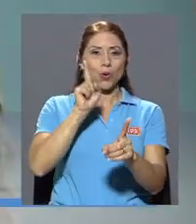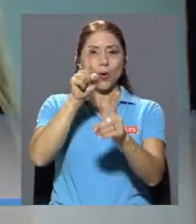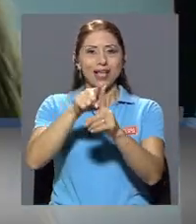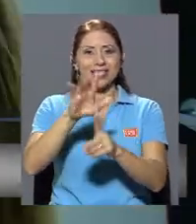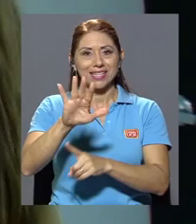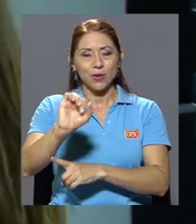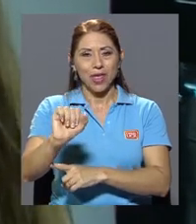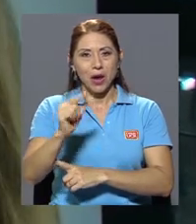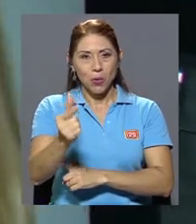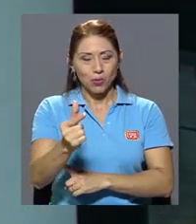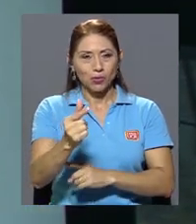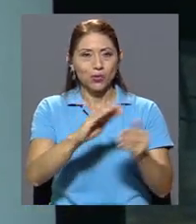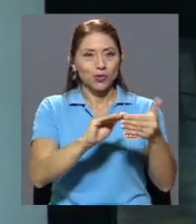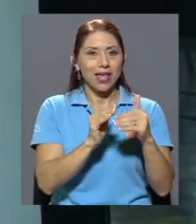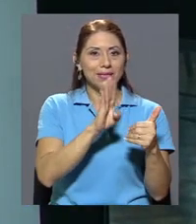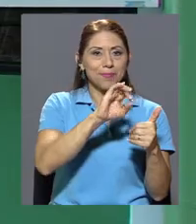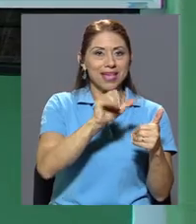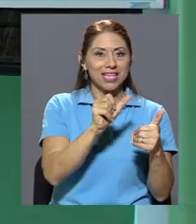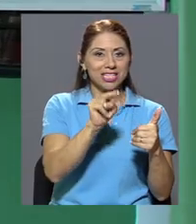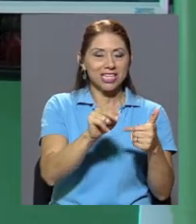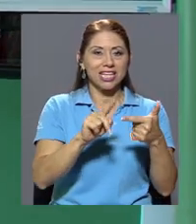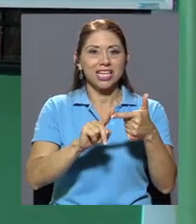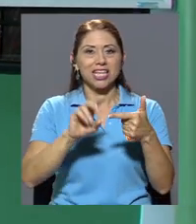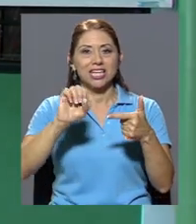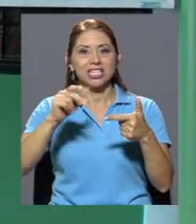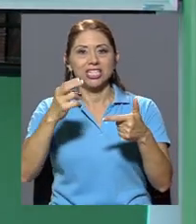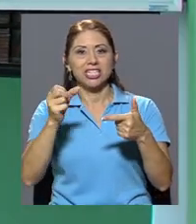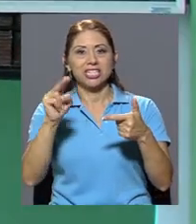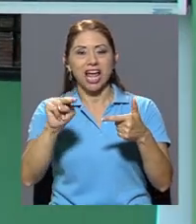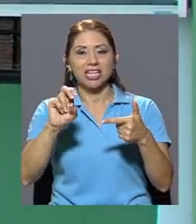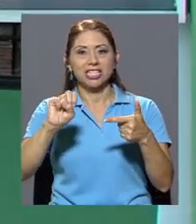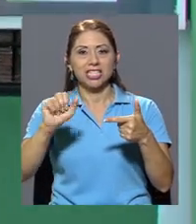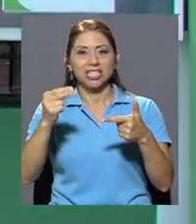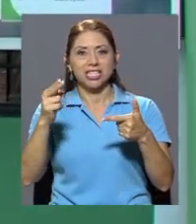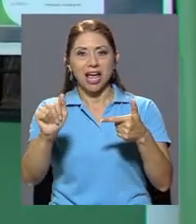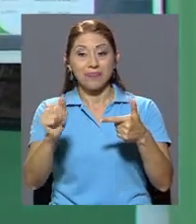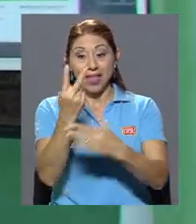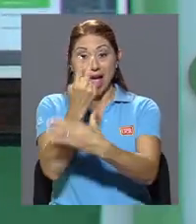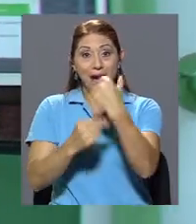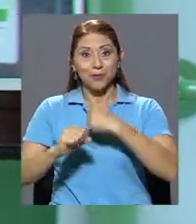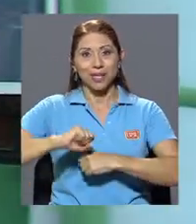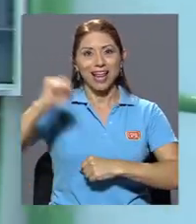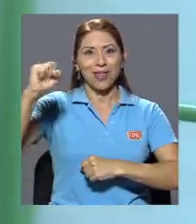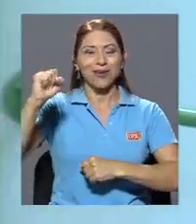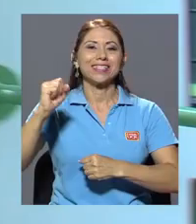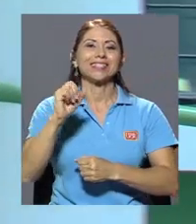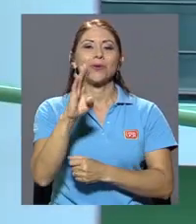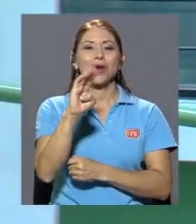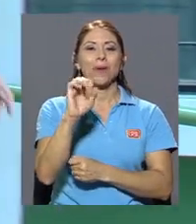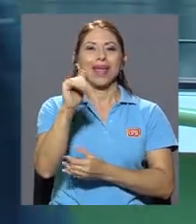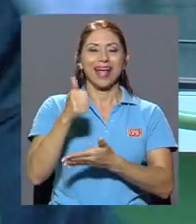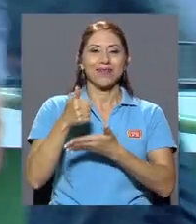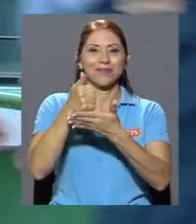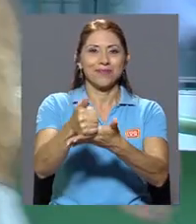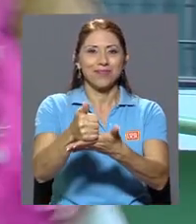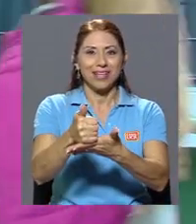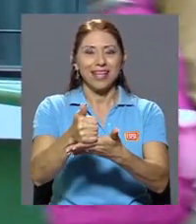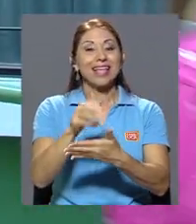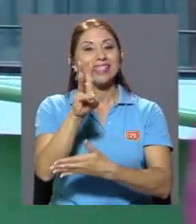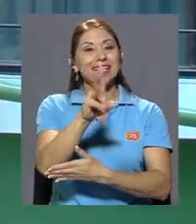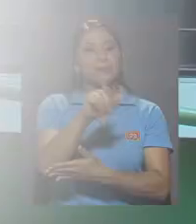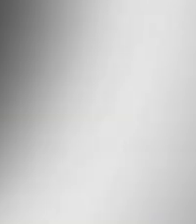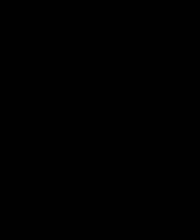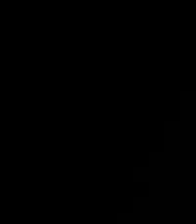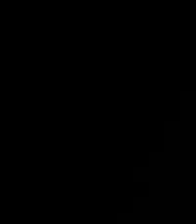y el 5 de agosto en las ciudades de Beijing y Shansha. Ambos ganadores obtuvieron una beca para estudiar por seis meses en China.